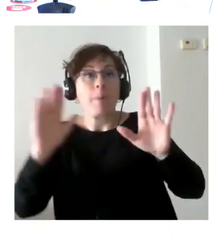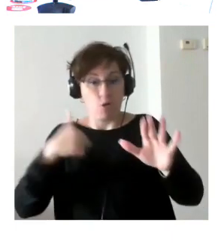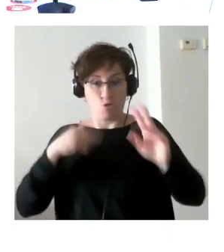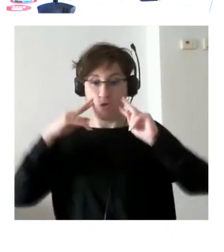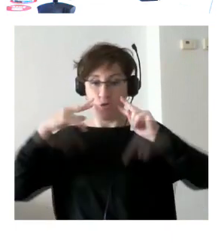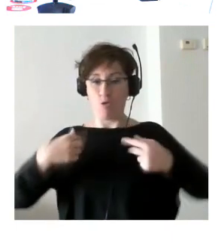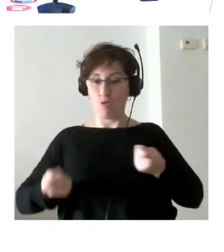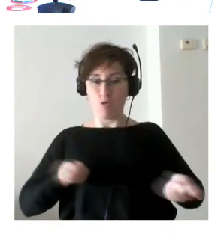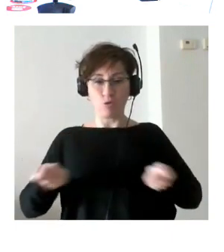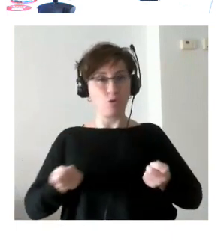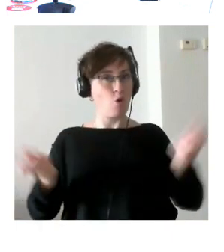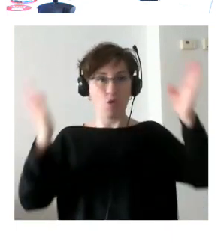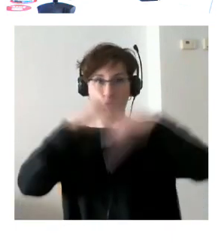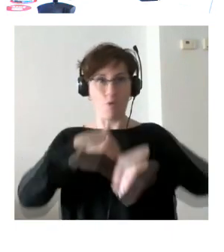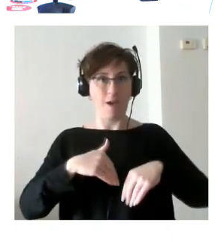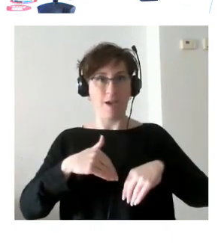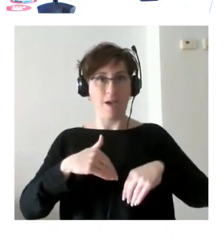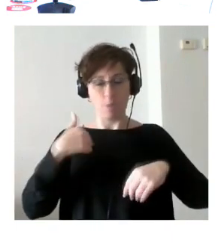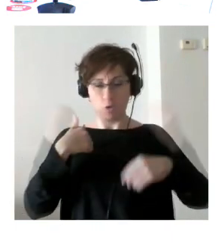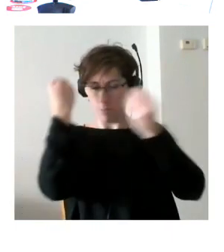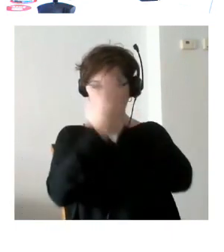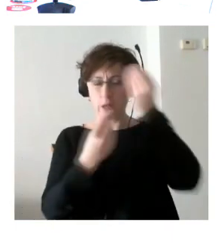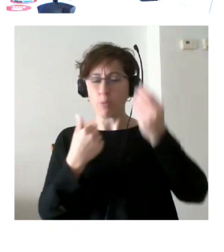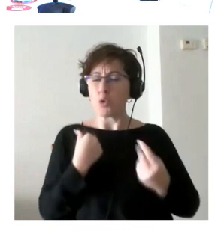y nunca se han replanteado pero yo en qué soy bueno